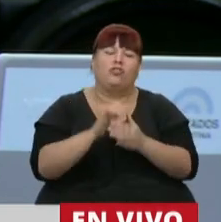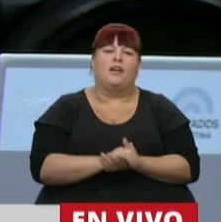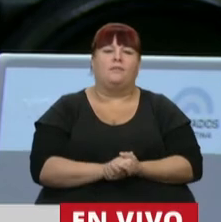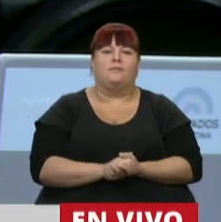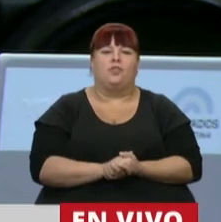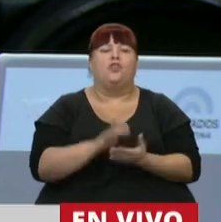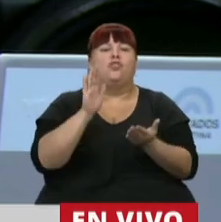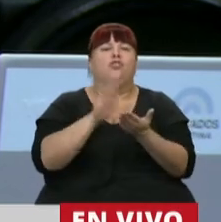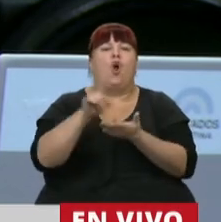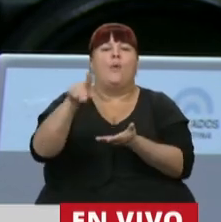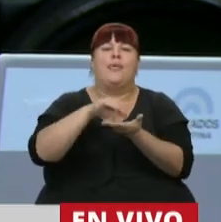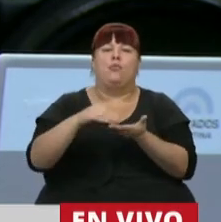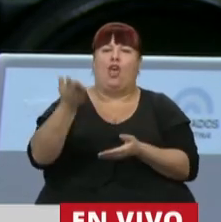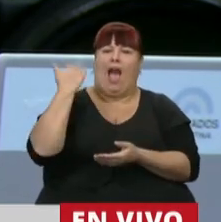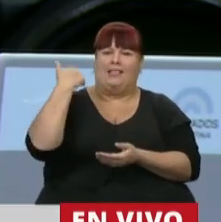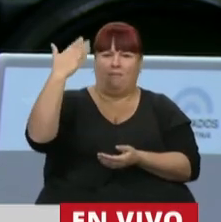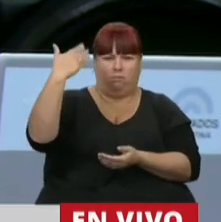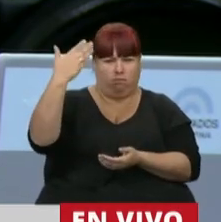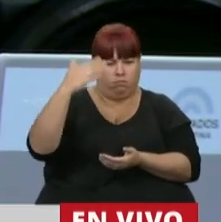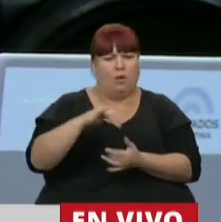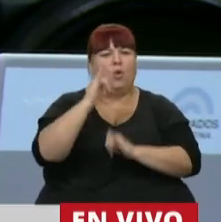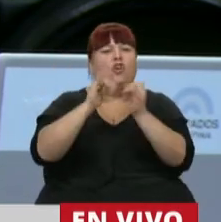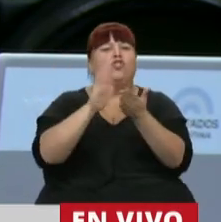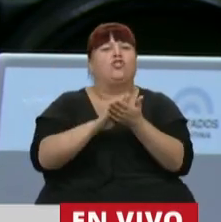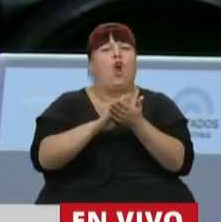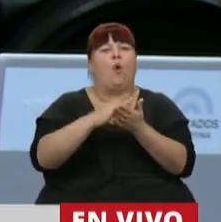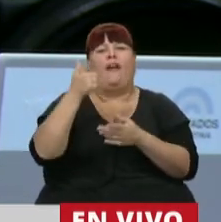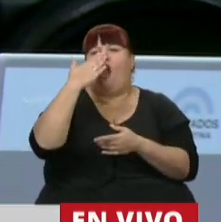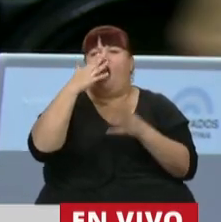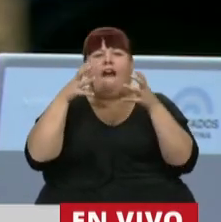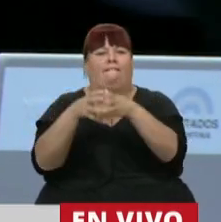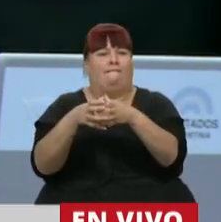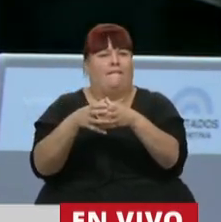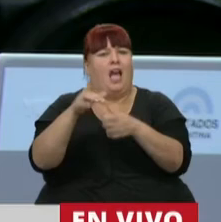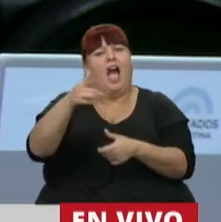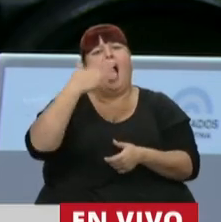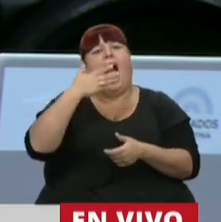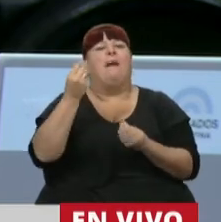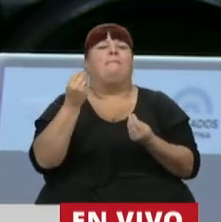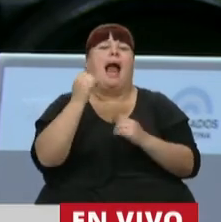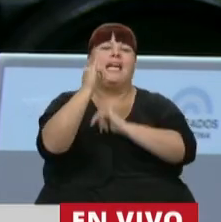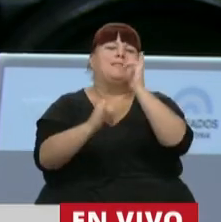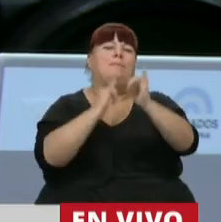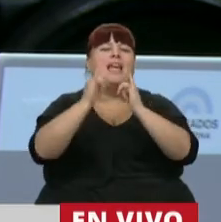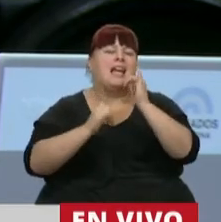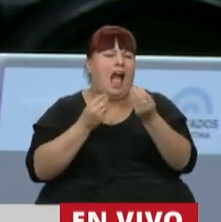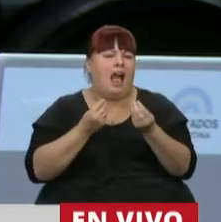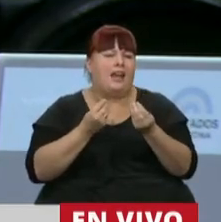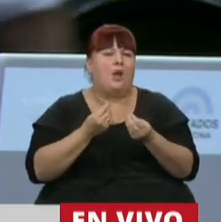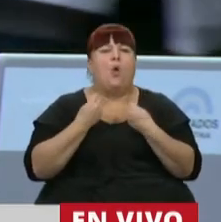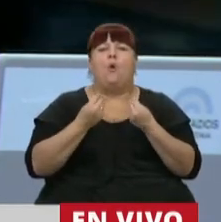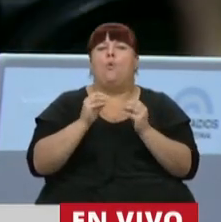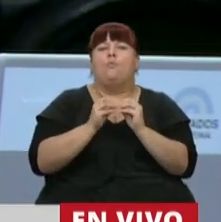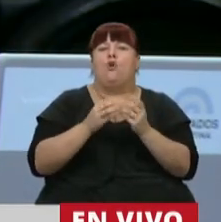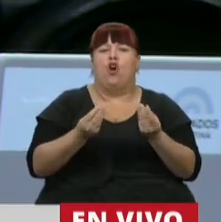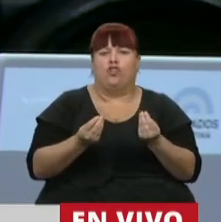a uno de los diputados preopinantes que hacía mención al cordobesismo. Muchas palabras para tratar de explicar cuál es la